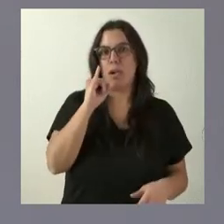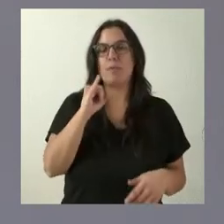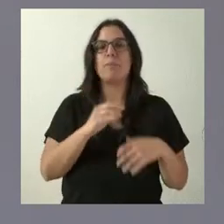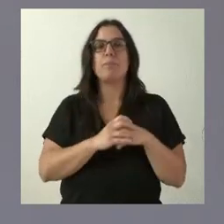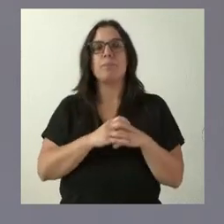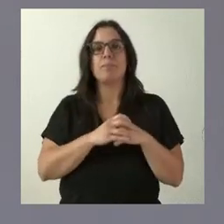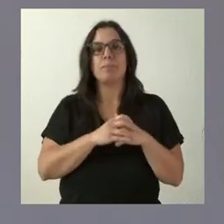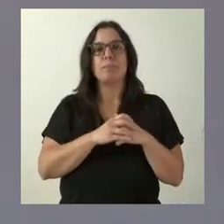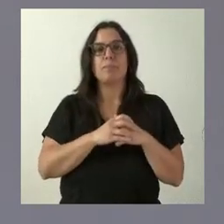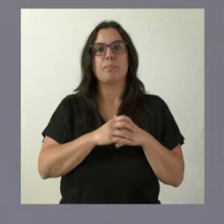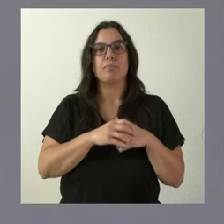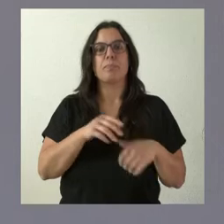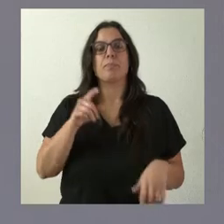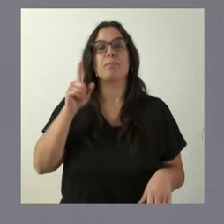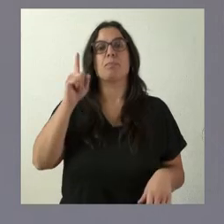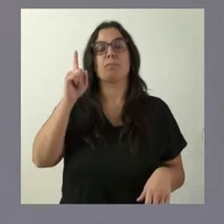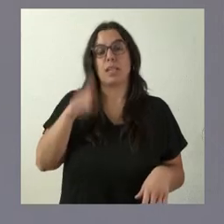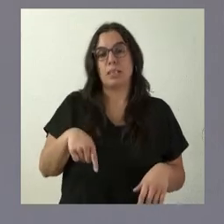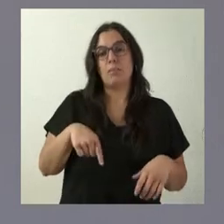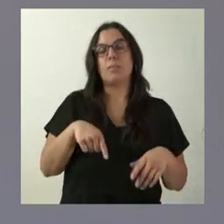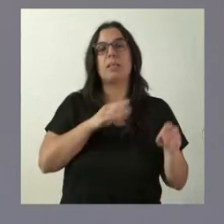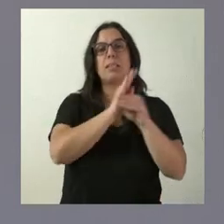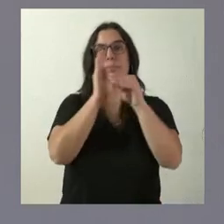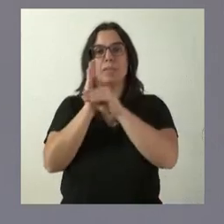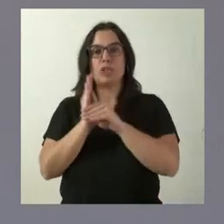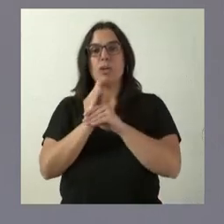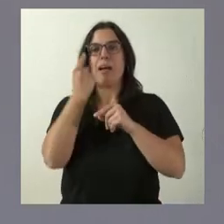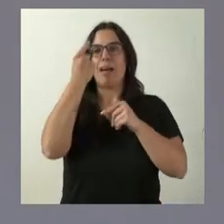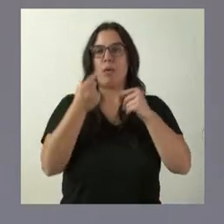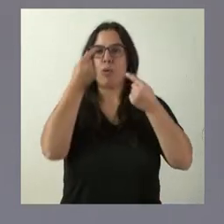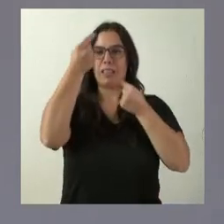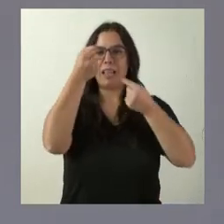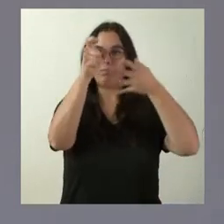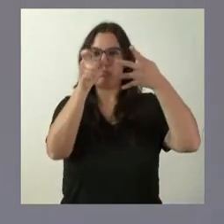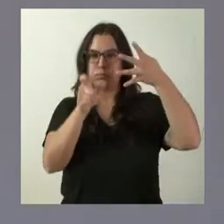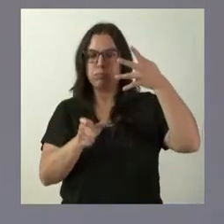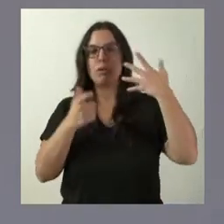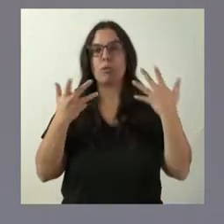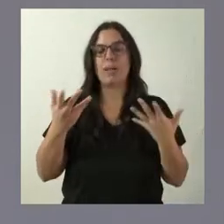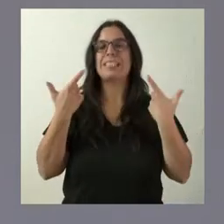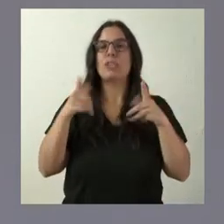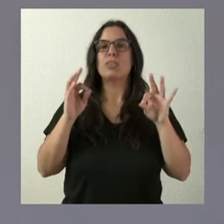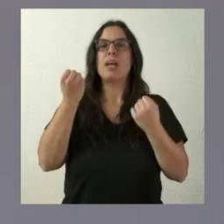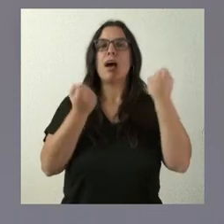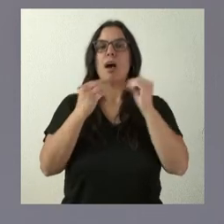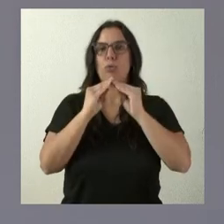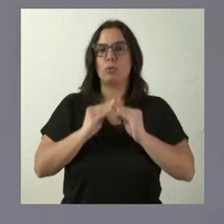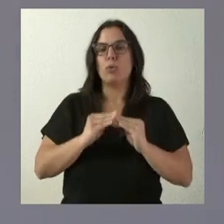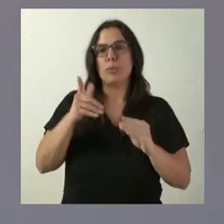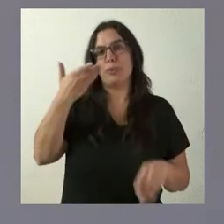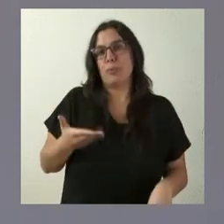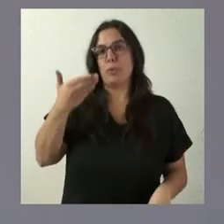su relación respecto de las inversiones que se van a realizar. Estamos hablando del sector de la automación, que tiene un importante peso